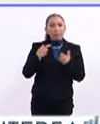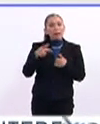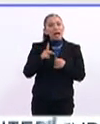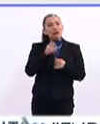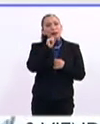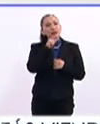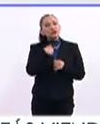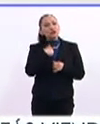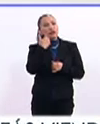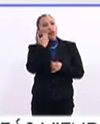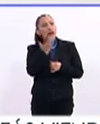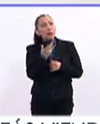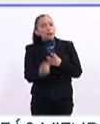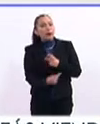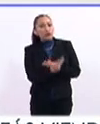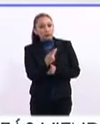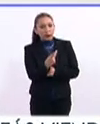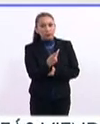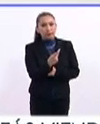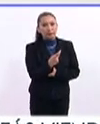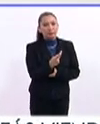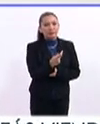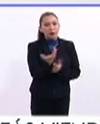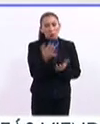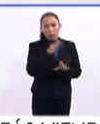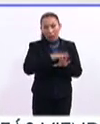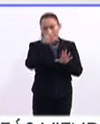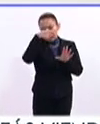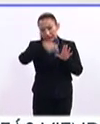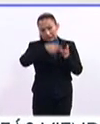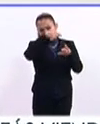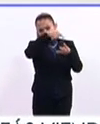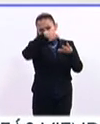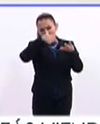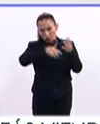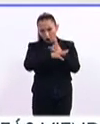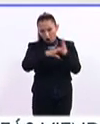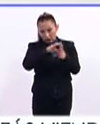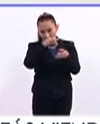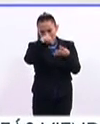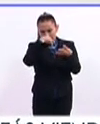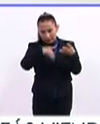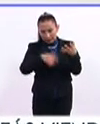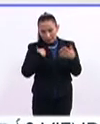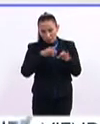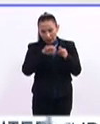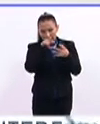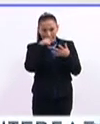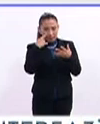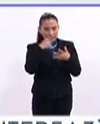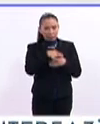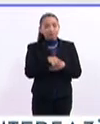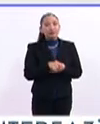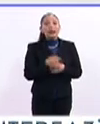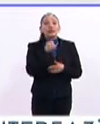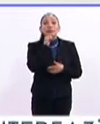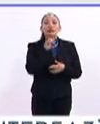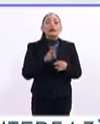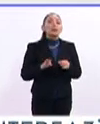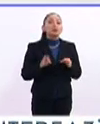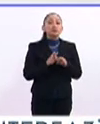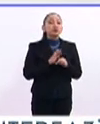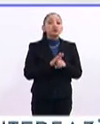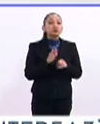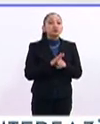obstante, también me gustaría preguntarle, digo, vamos a ahondar en varios puntos, en varios aspectos, pero creo que también es muy importante